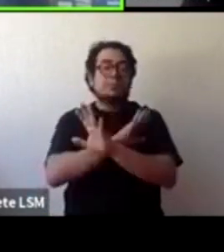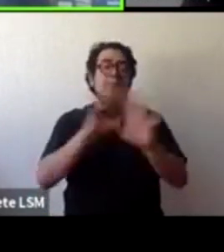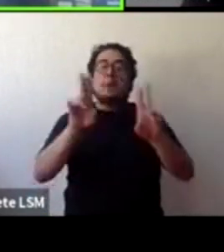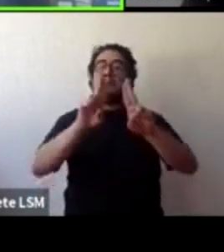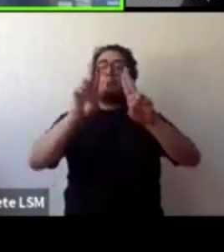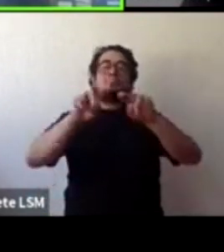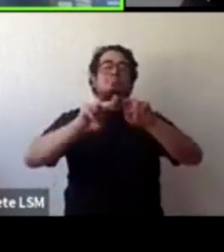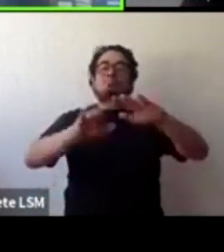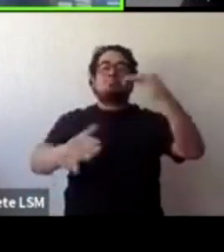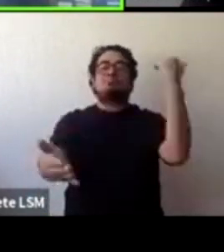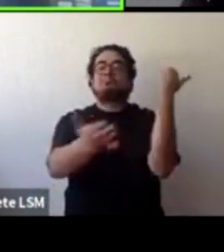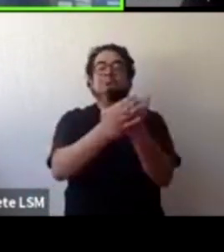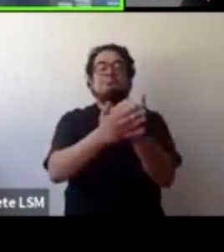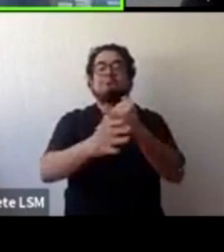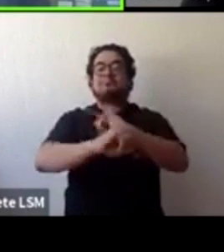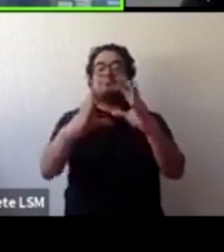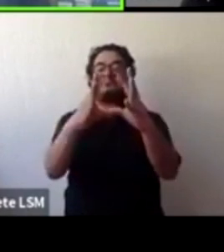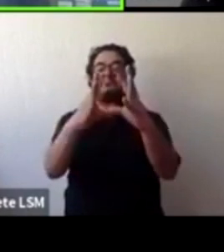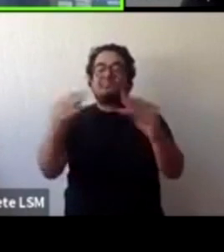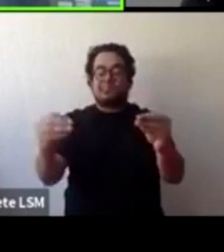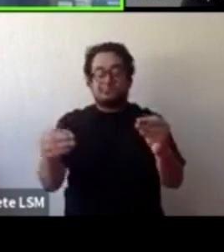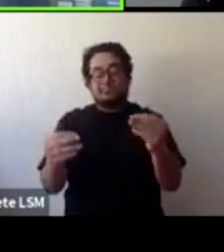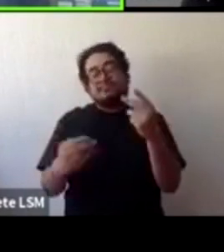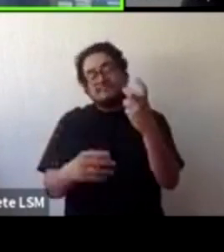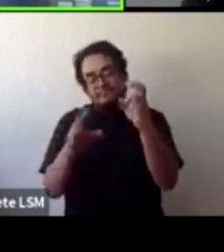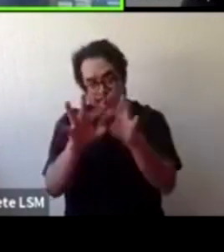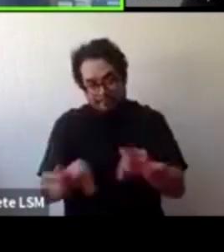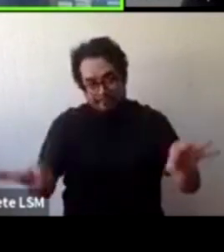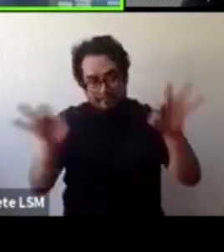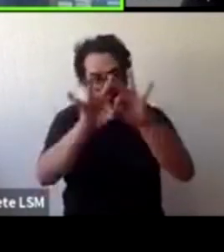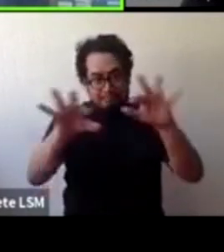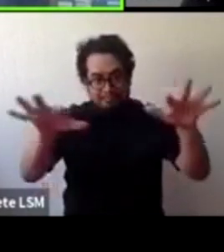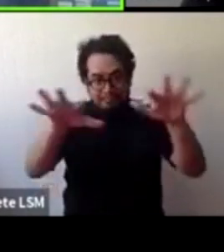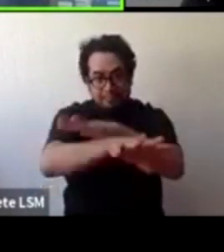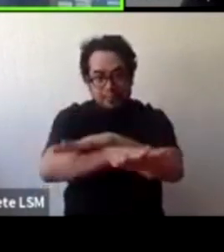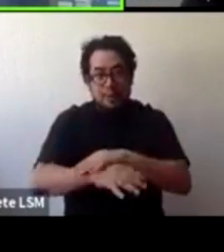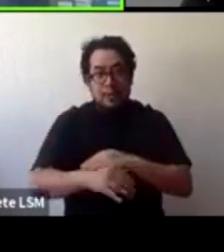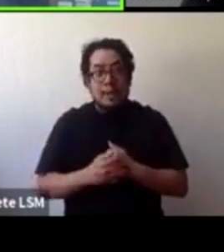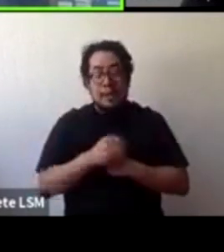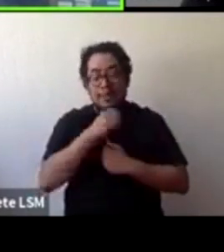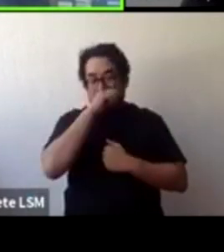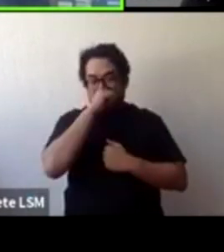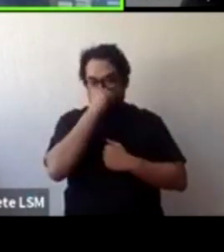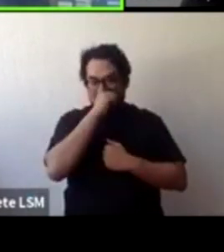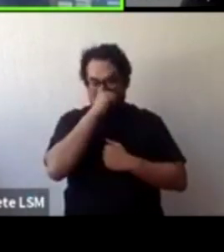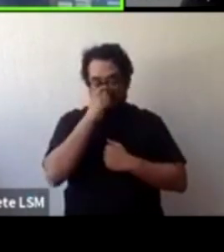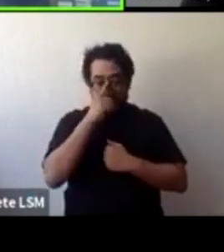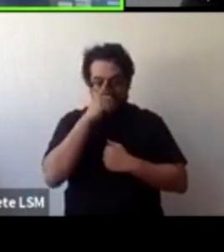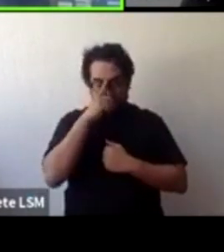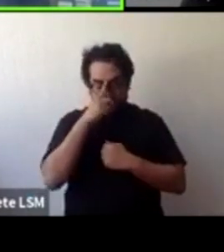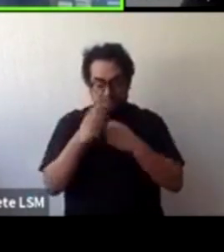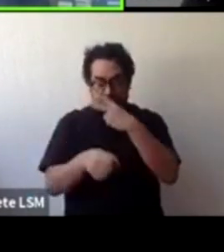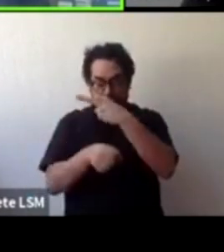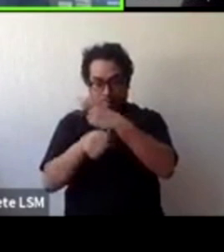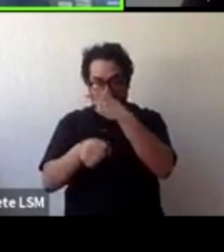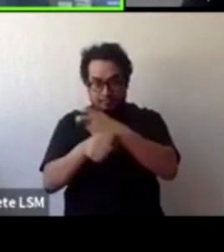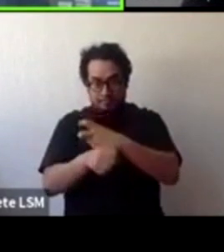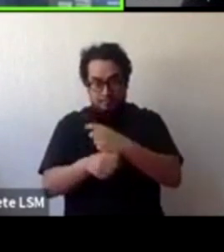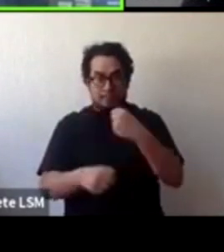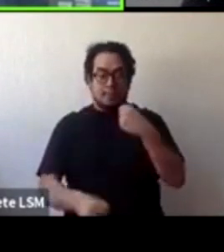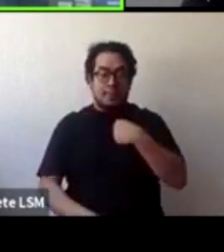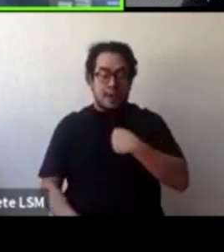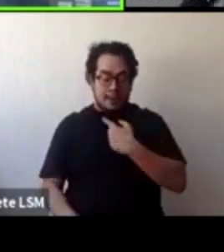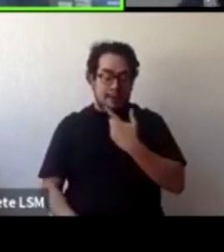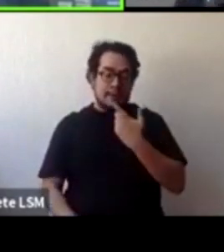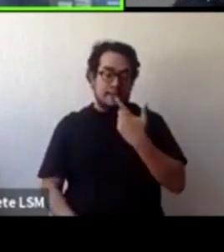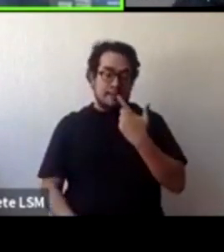una iniciativa muy importante. La segunda parte que me parece maravillosa es lo que está